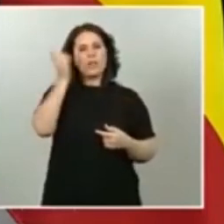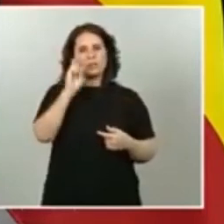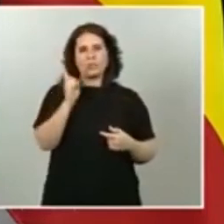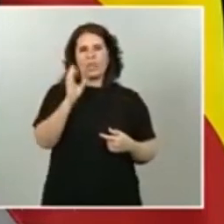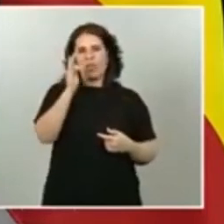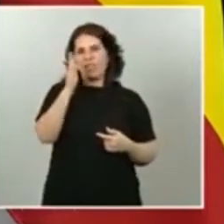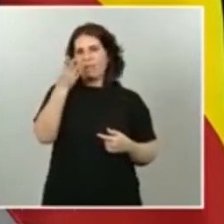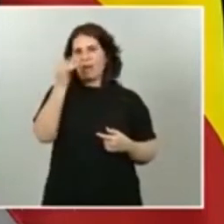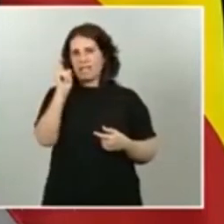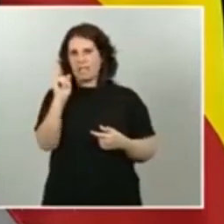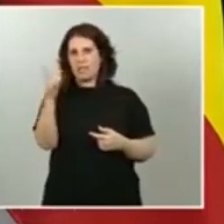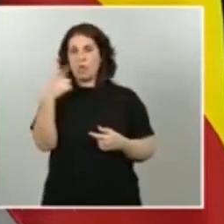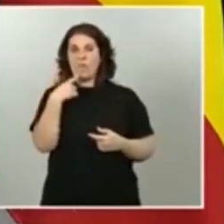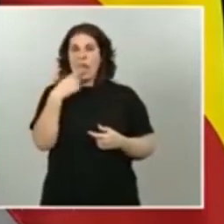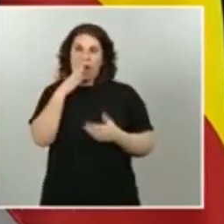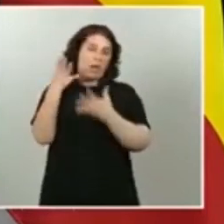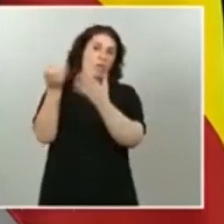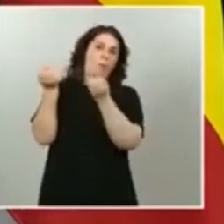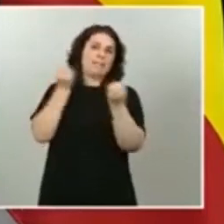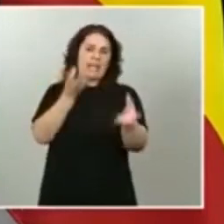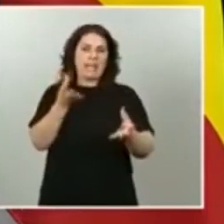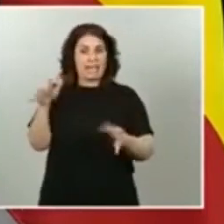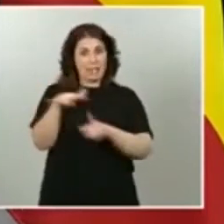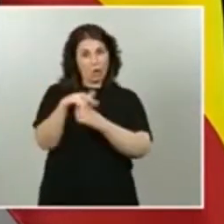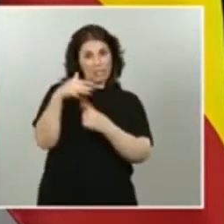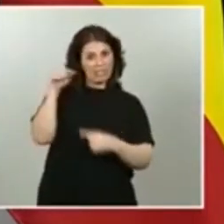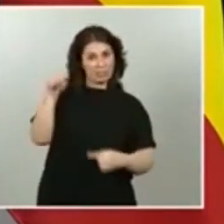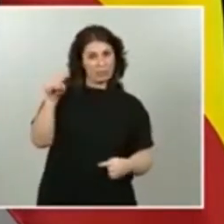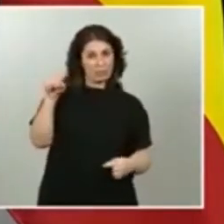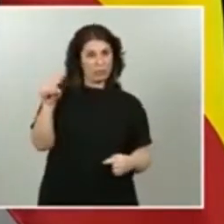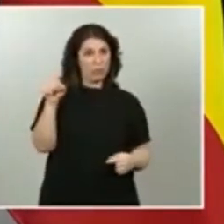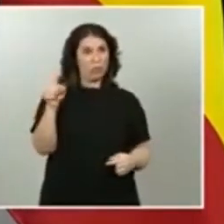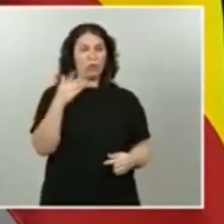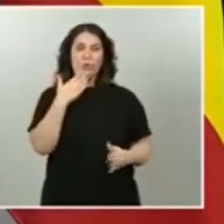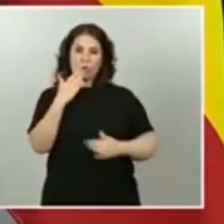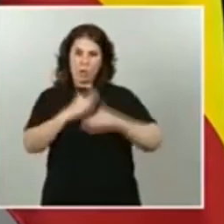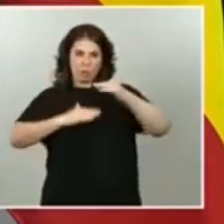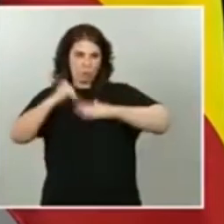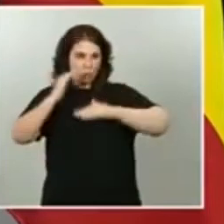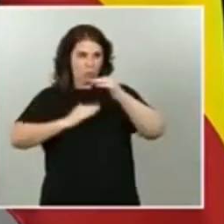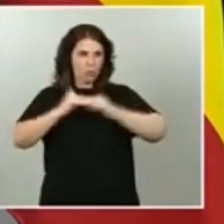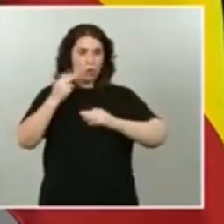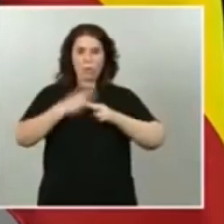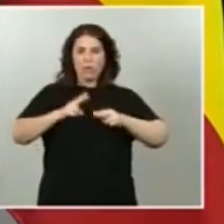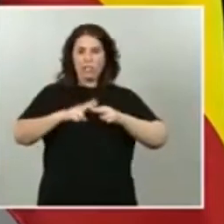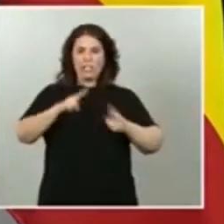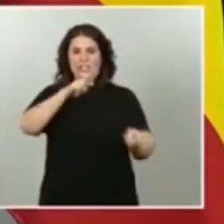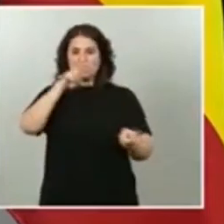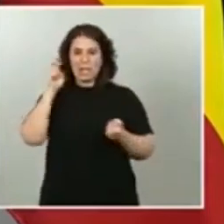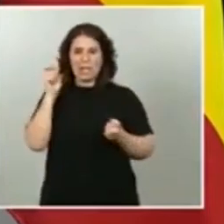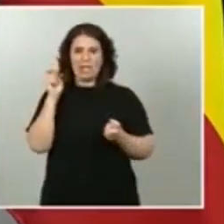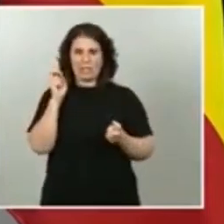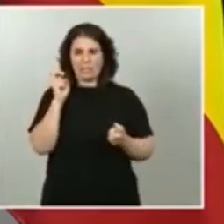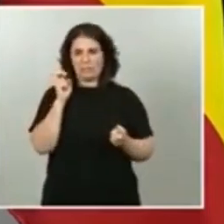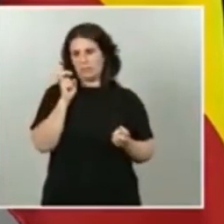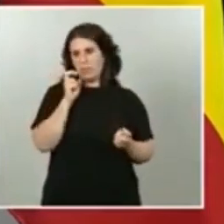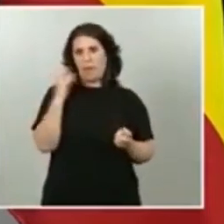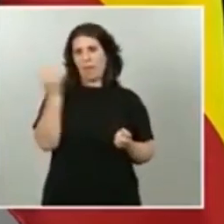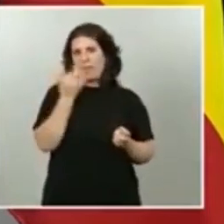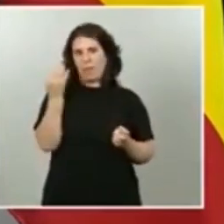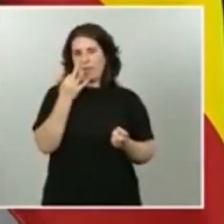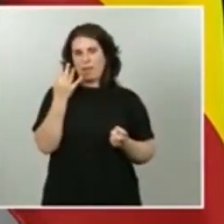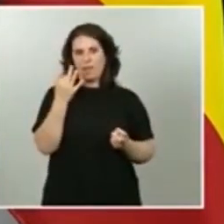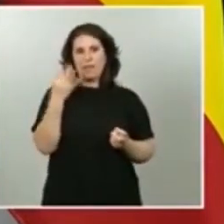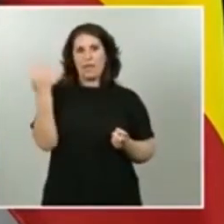muchas veces. En ese contexto en un contexto de reconstrucción donde las políticas fiscales expansivas van a tener que ser las que